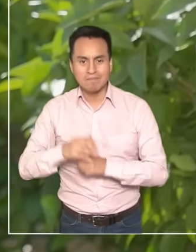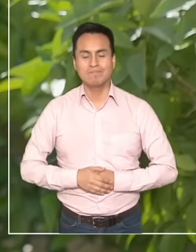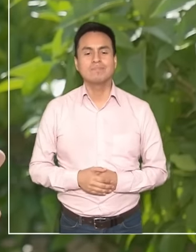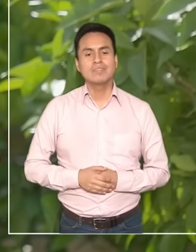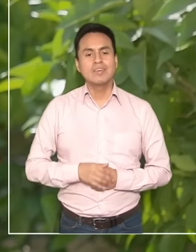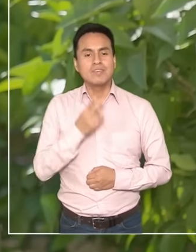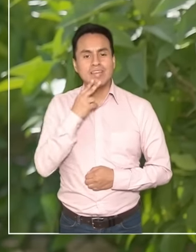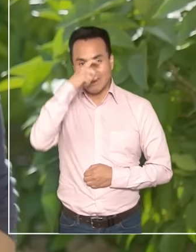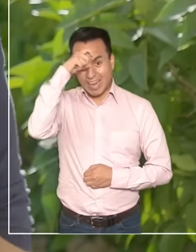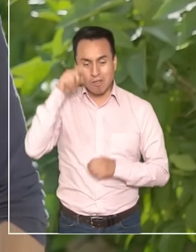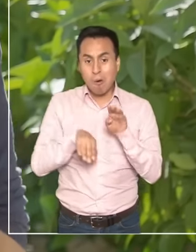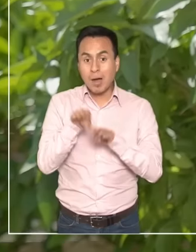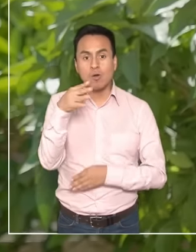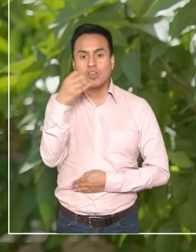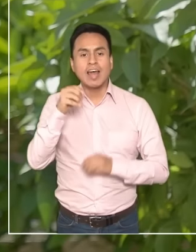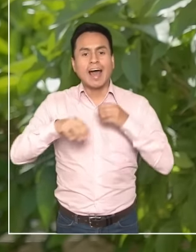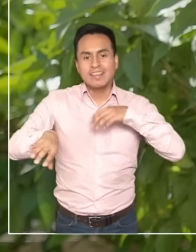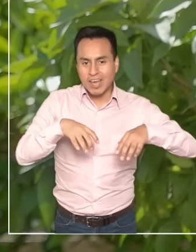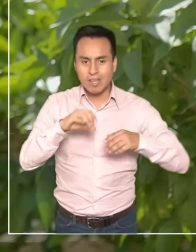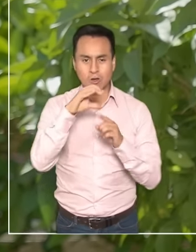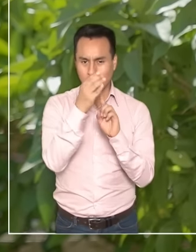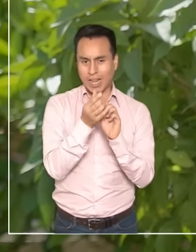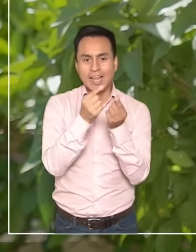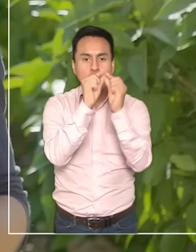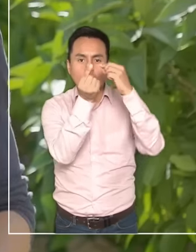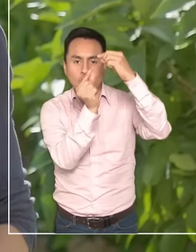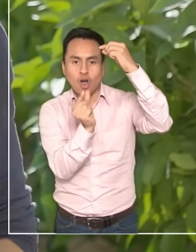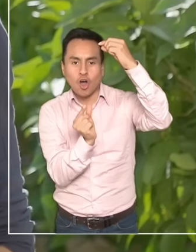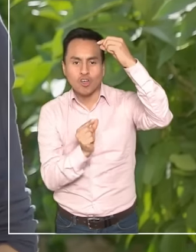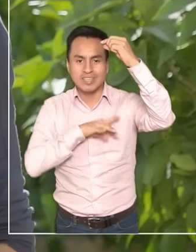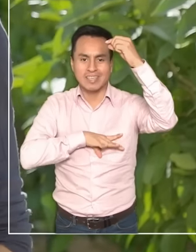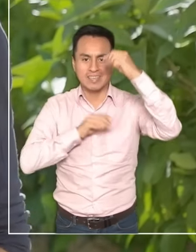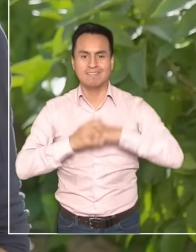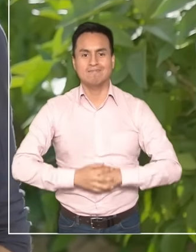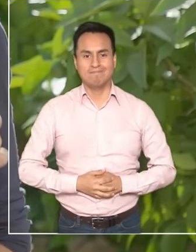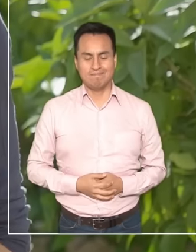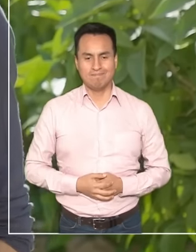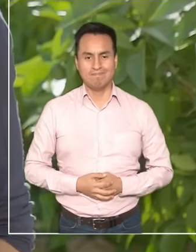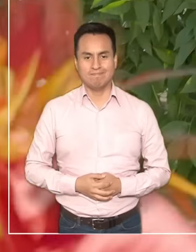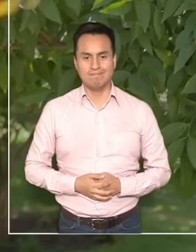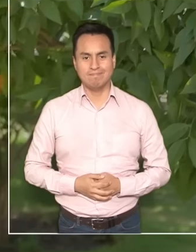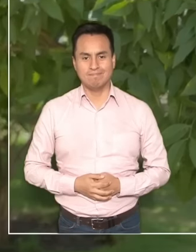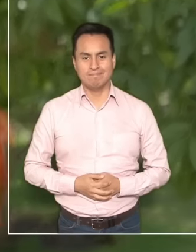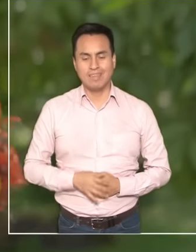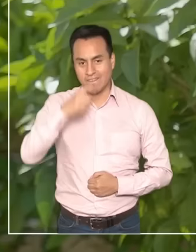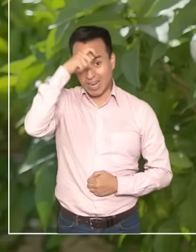Cultura es vivir el verano con más de 400 actividades culturales a lo largo de todo Chile.